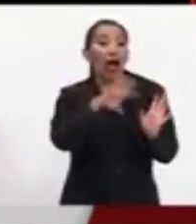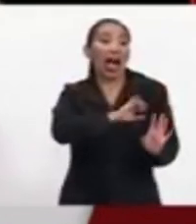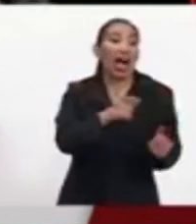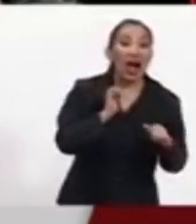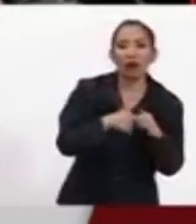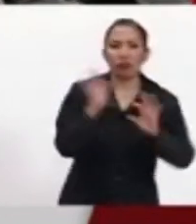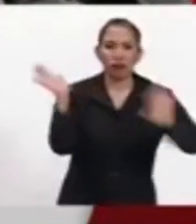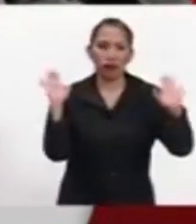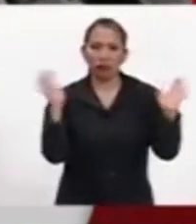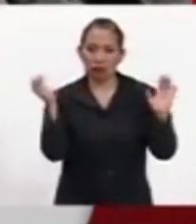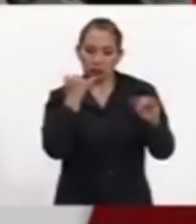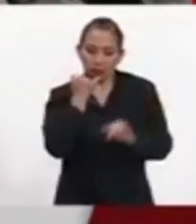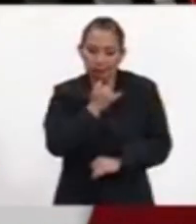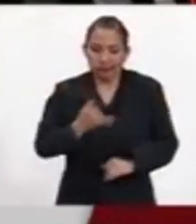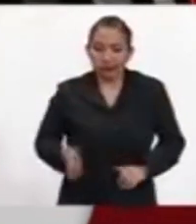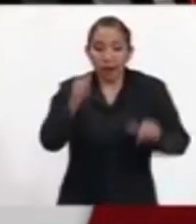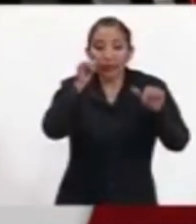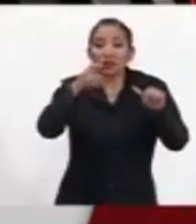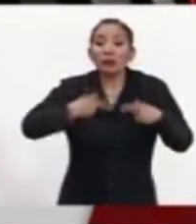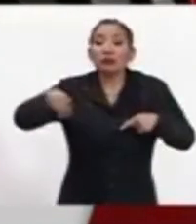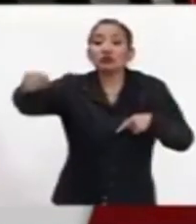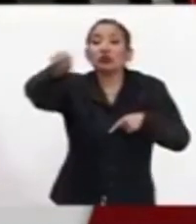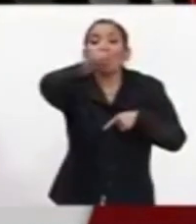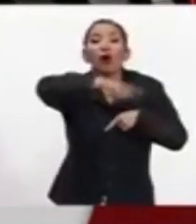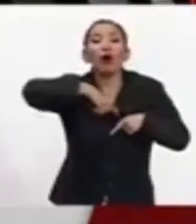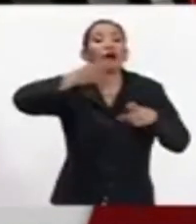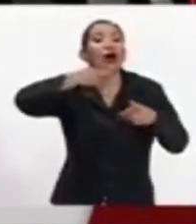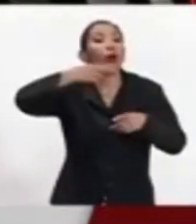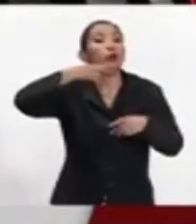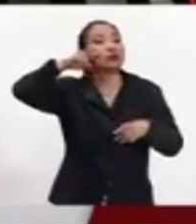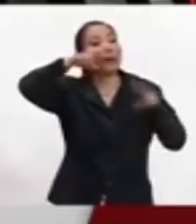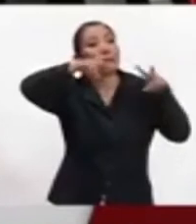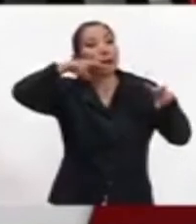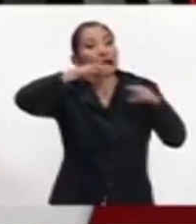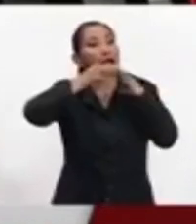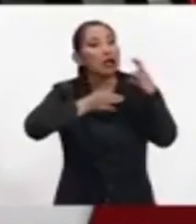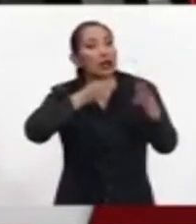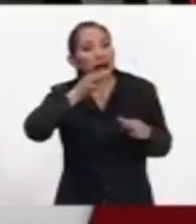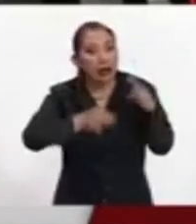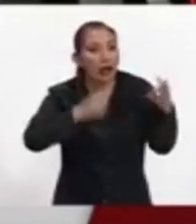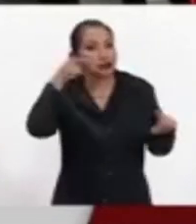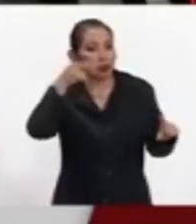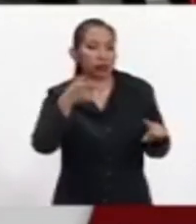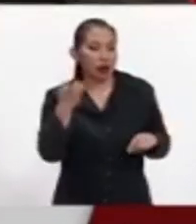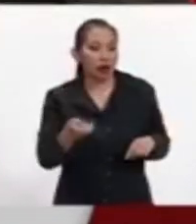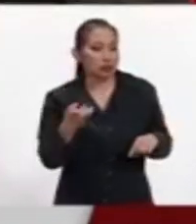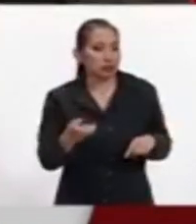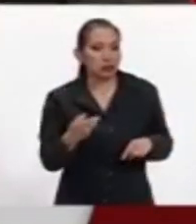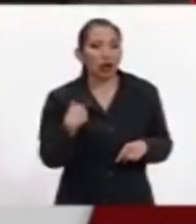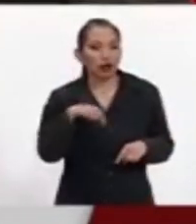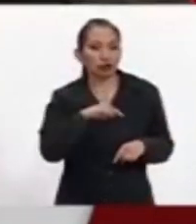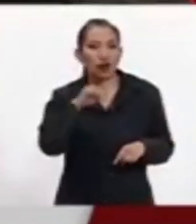simplemente con atención al público, al público usuario. Bueno, el objetivo central